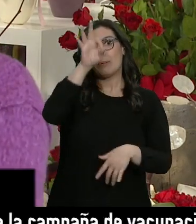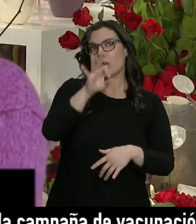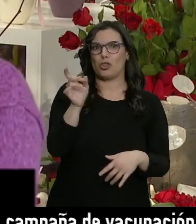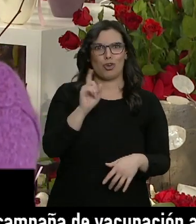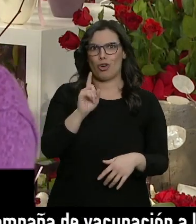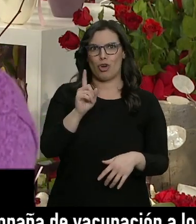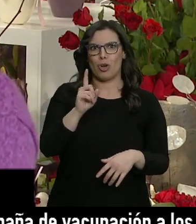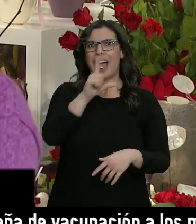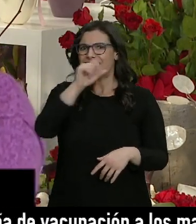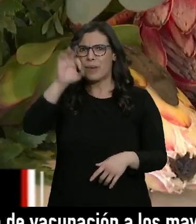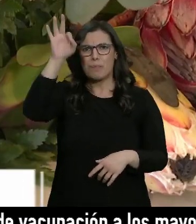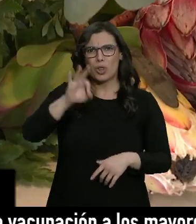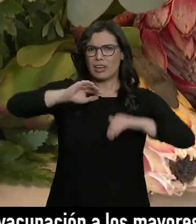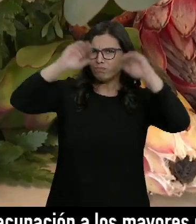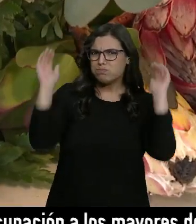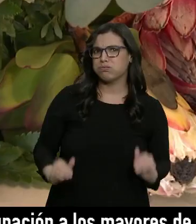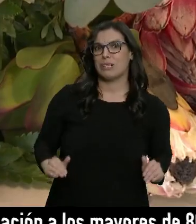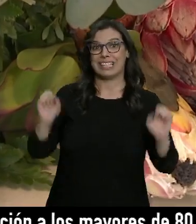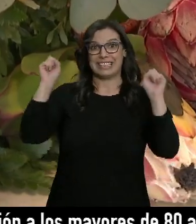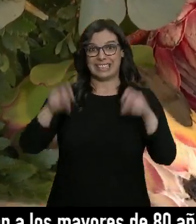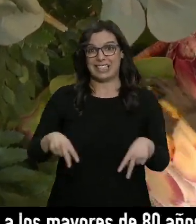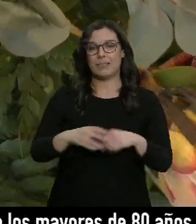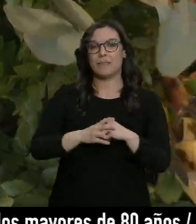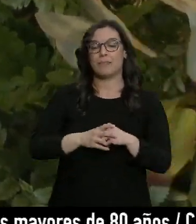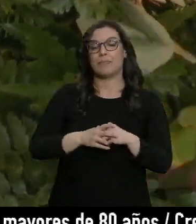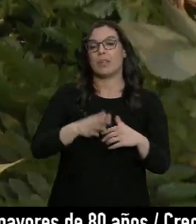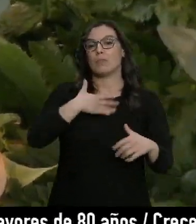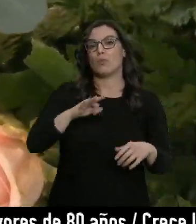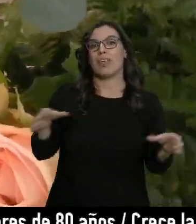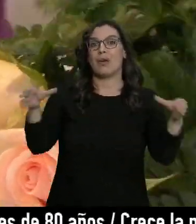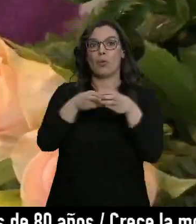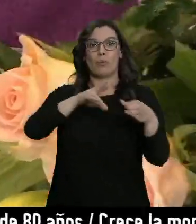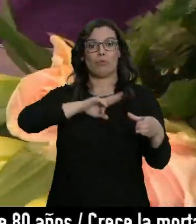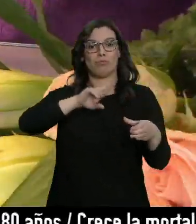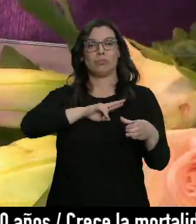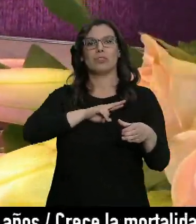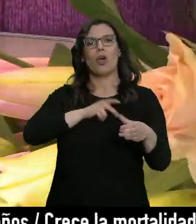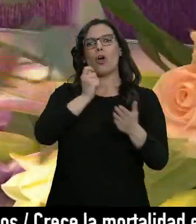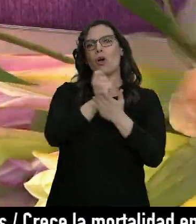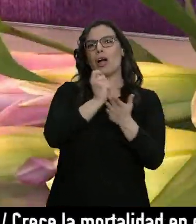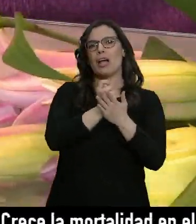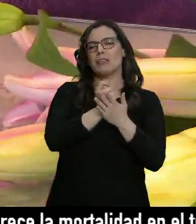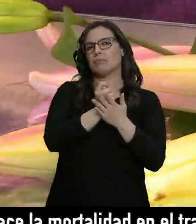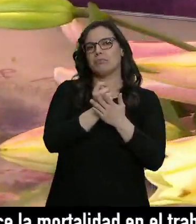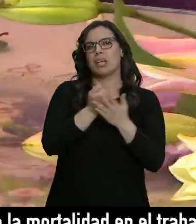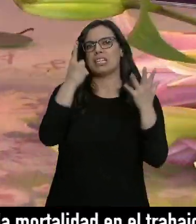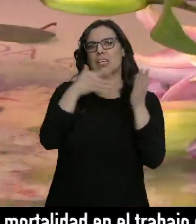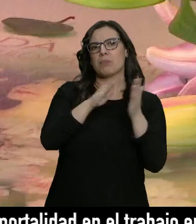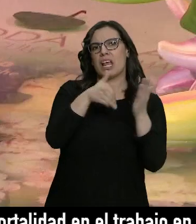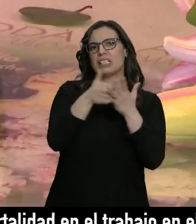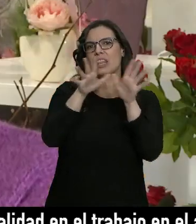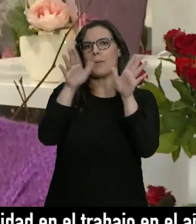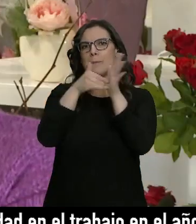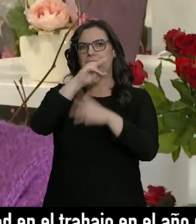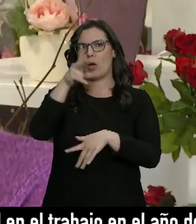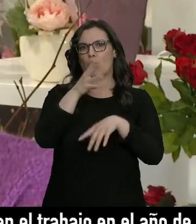No, no, no, no, es el 100% menos. El gasto medio en flores de una cofradía puede ir desde los 6.000 hasta los 10.000 euros. Suma